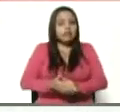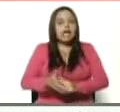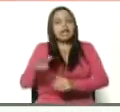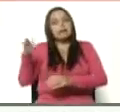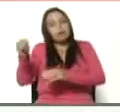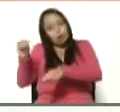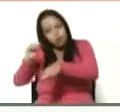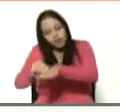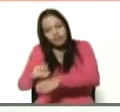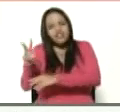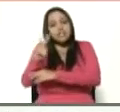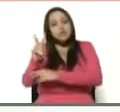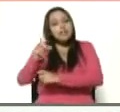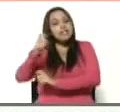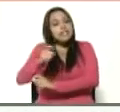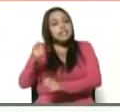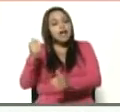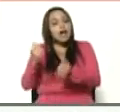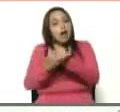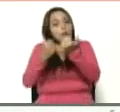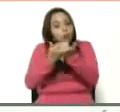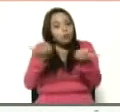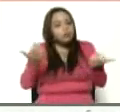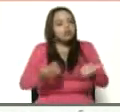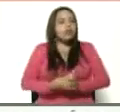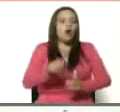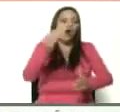Venezuela necesita el apoyo del Programa Mundial de Alimentos.